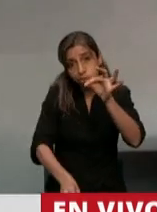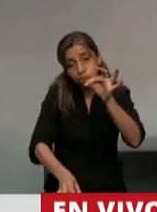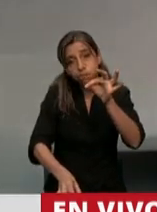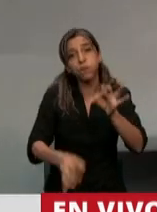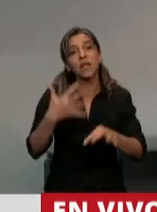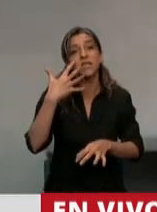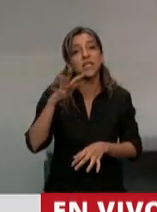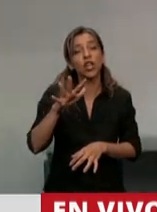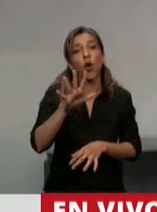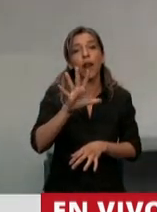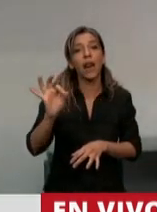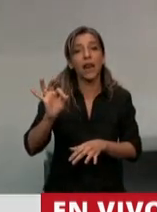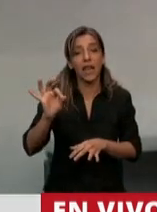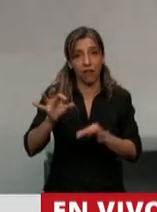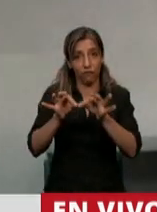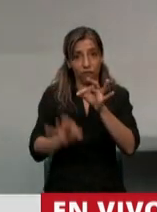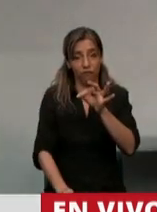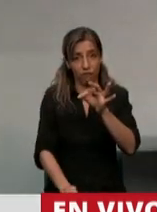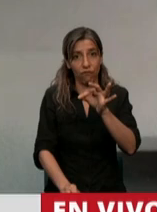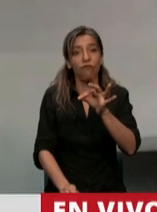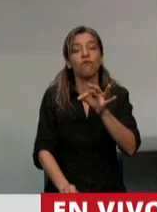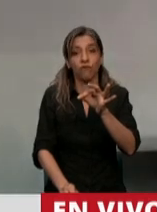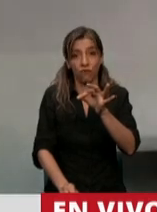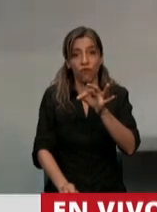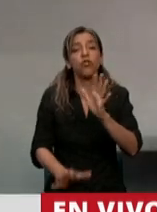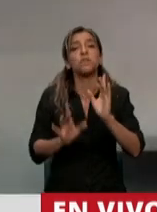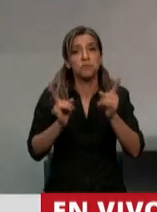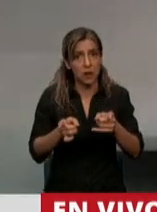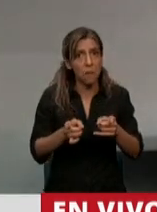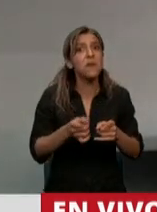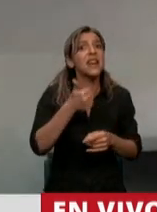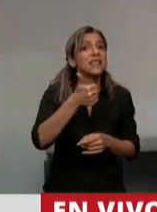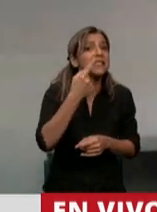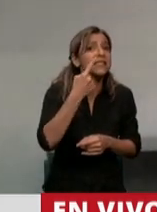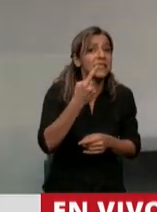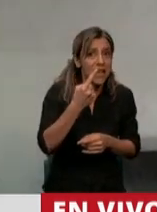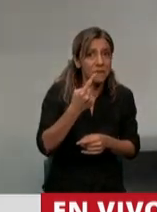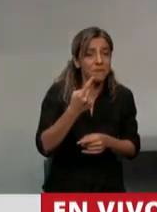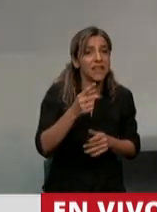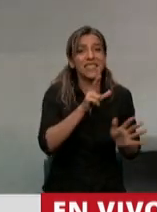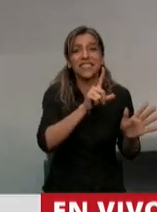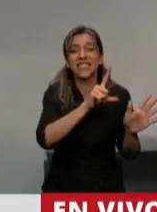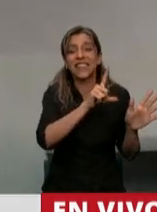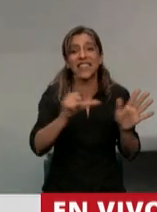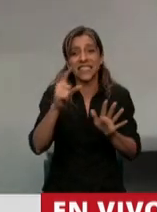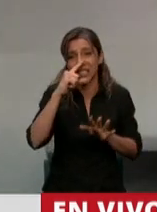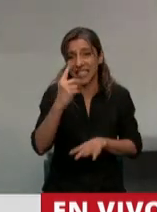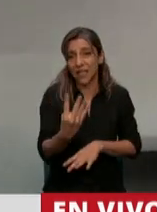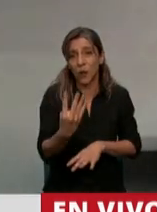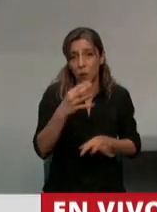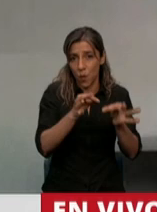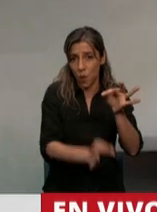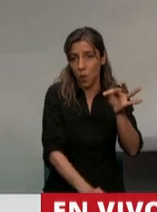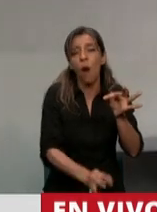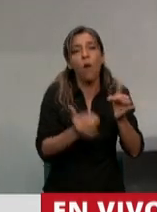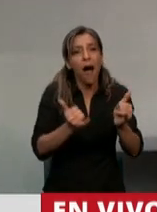.500 metros hasta 6.474 metros, según han relevado y una vez más